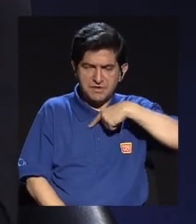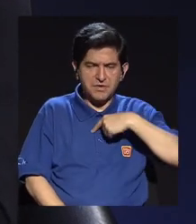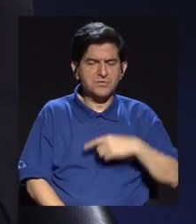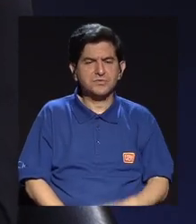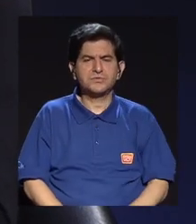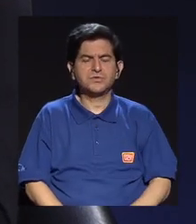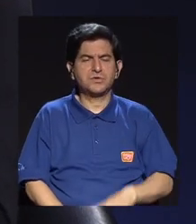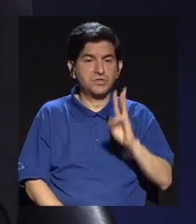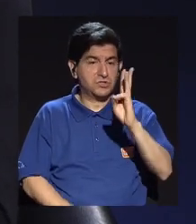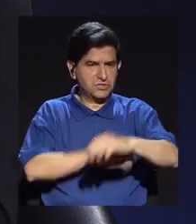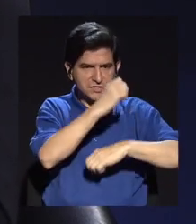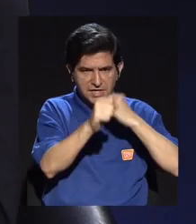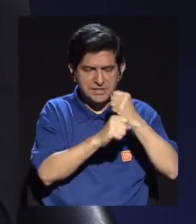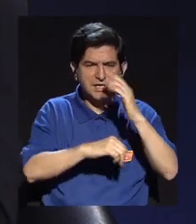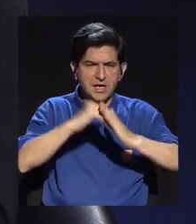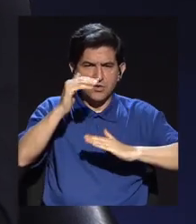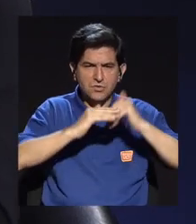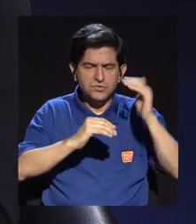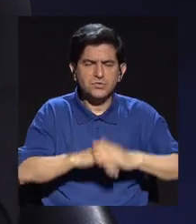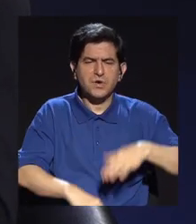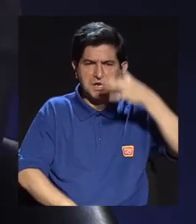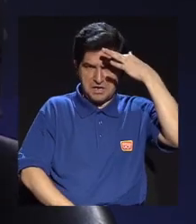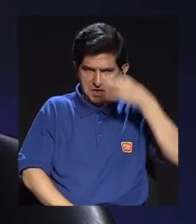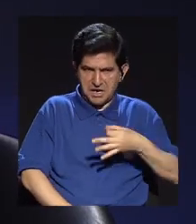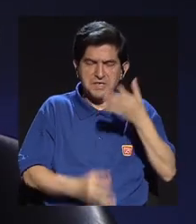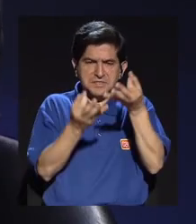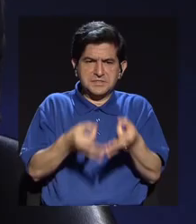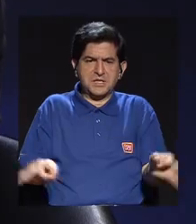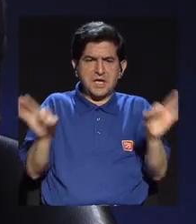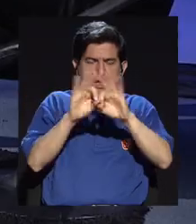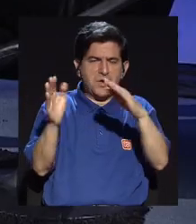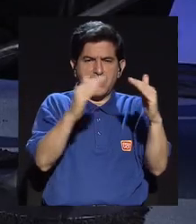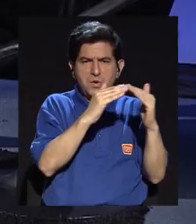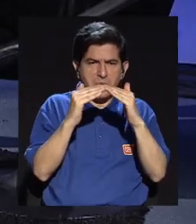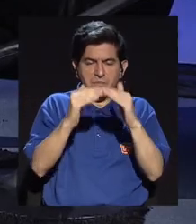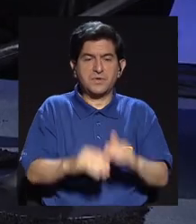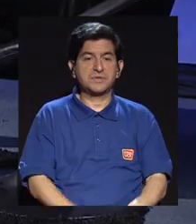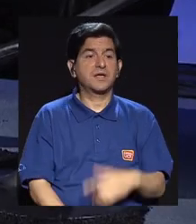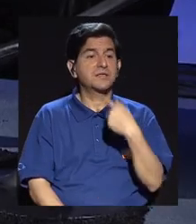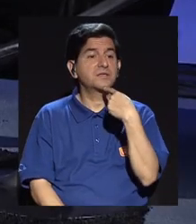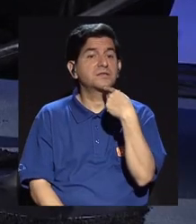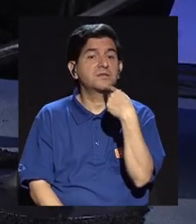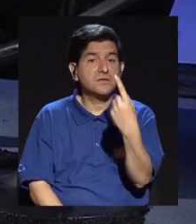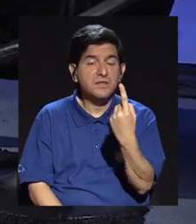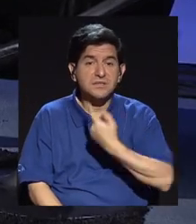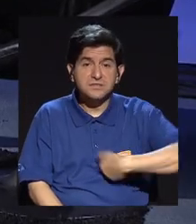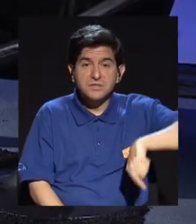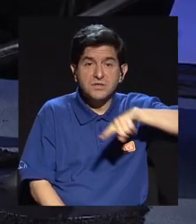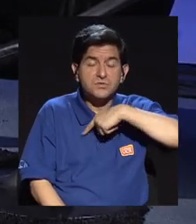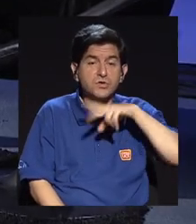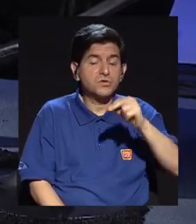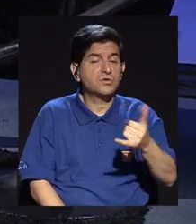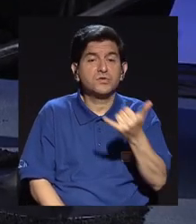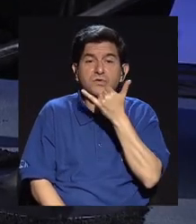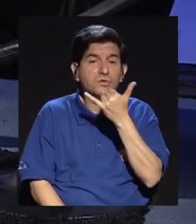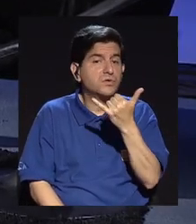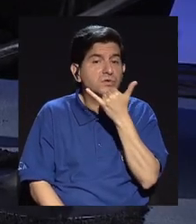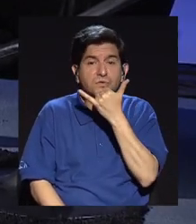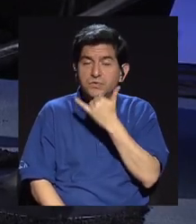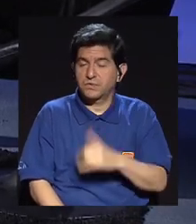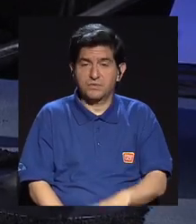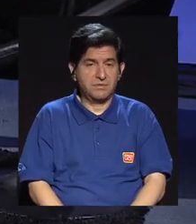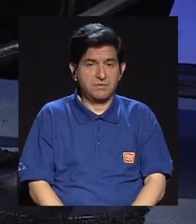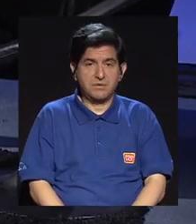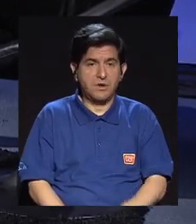seis años una credibilidad importante en la población. Y que lo que estamos diciendo no está equivocado, ¿verdad? No